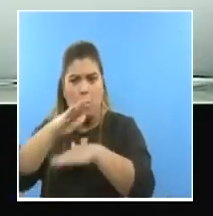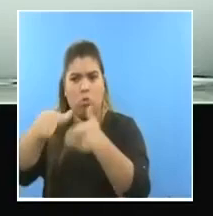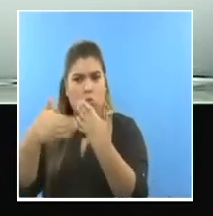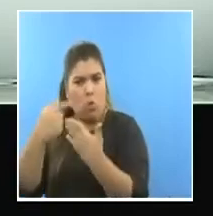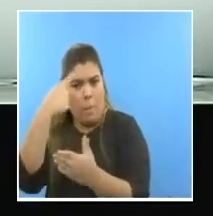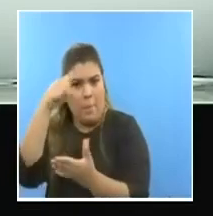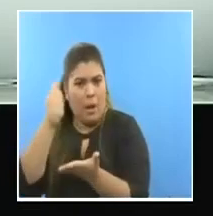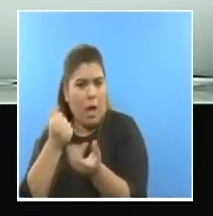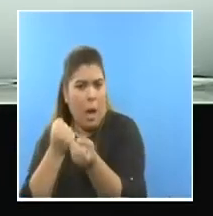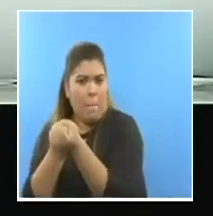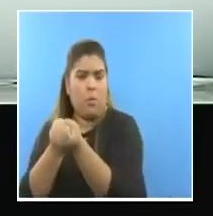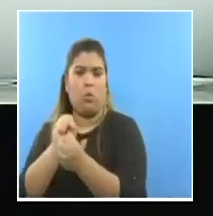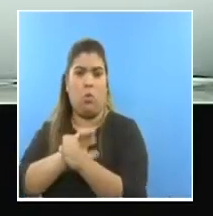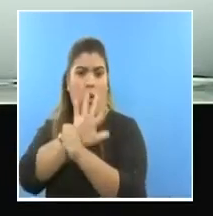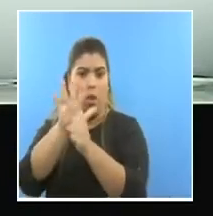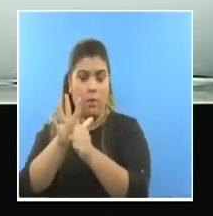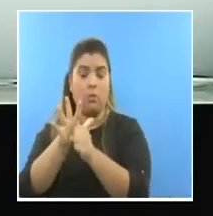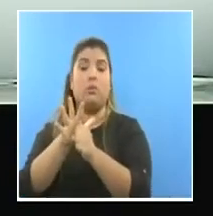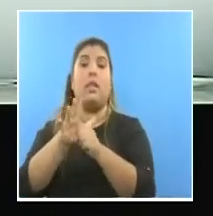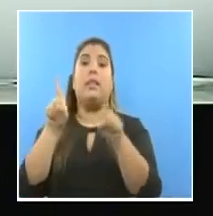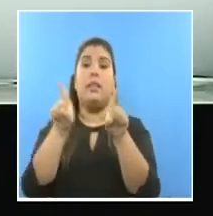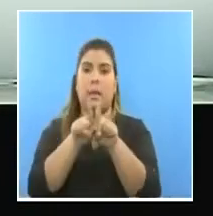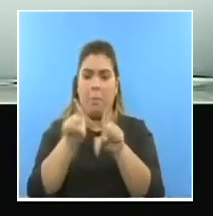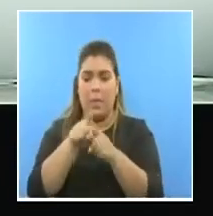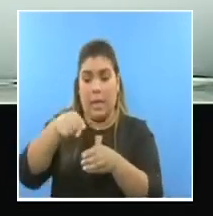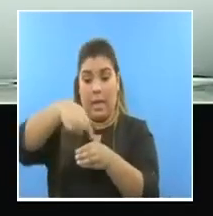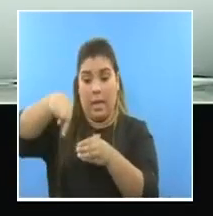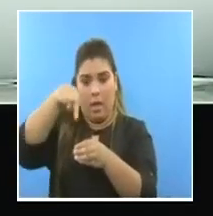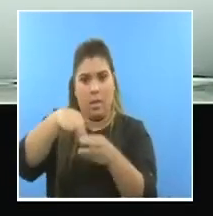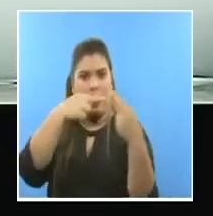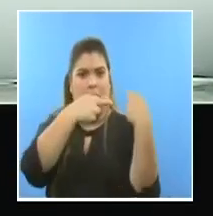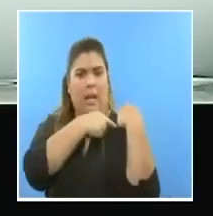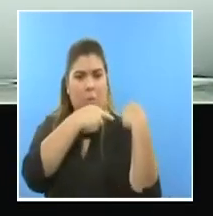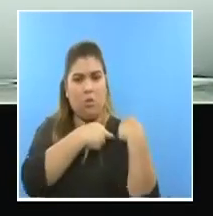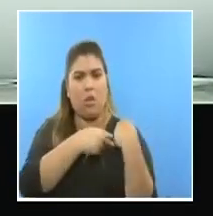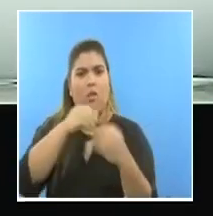de la trazabilidad de los contagios a nivel nacional.